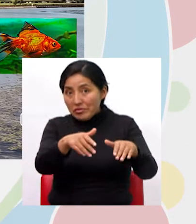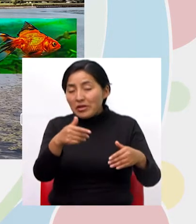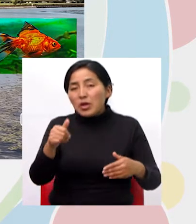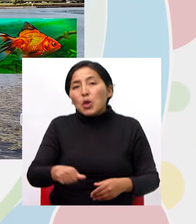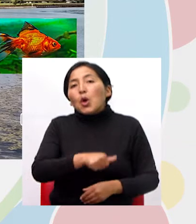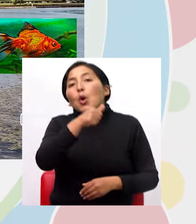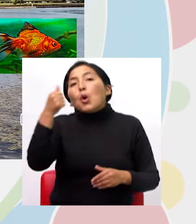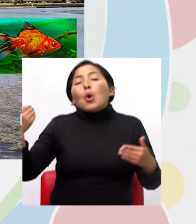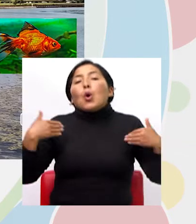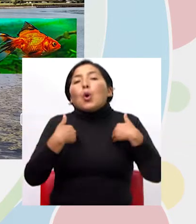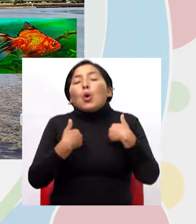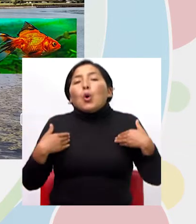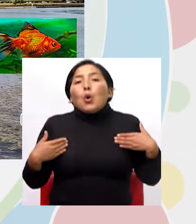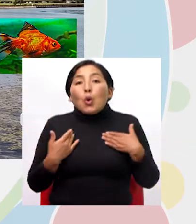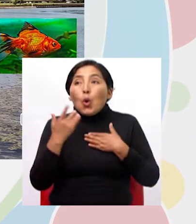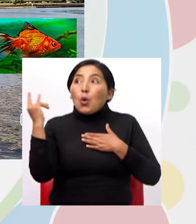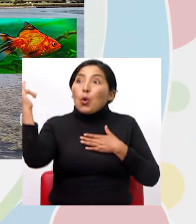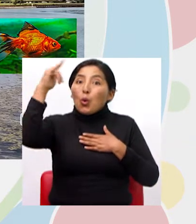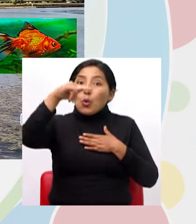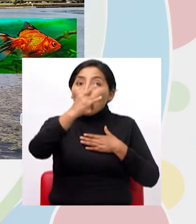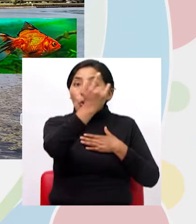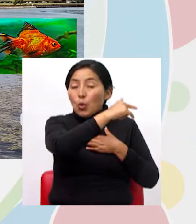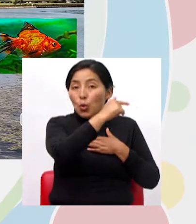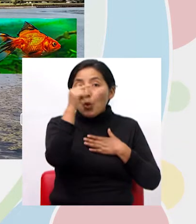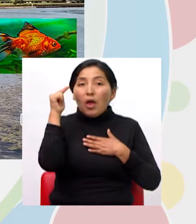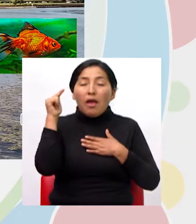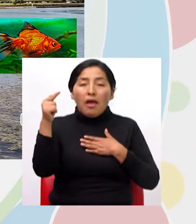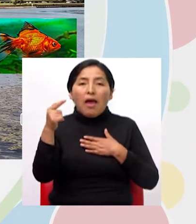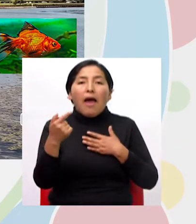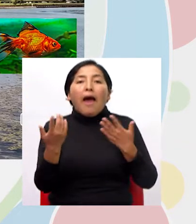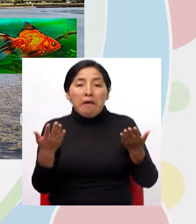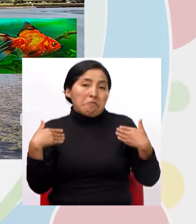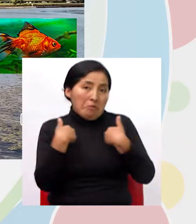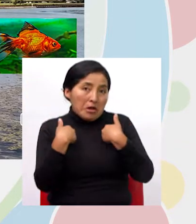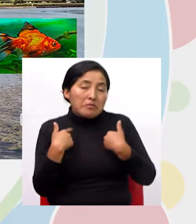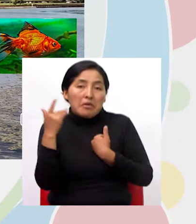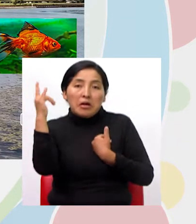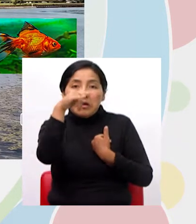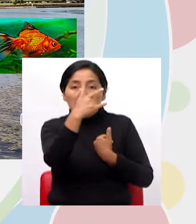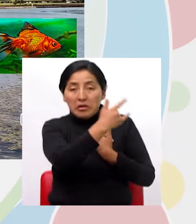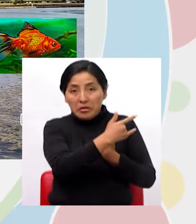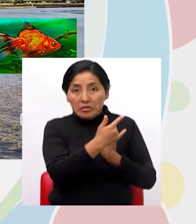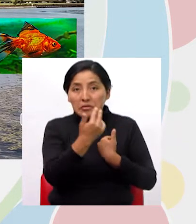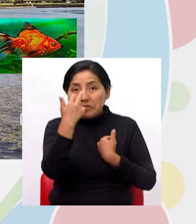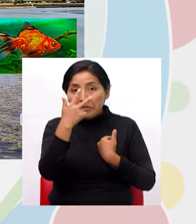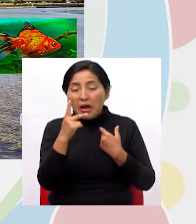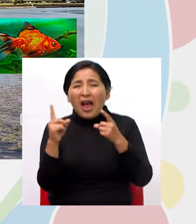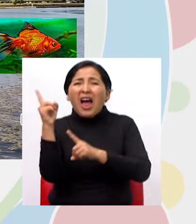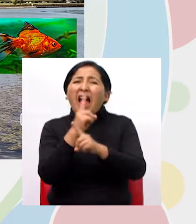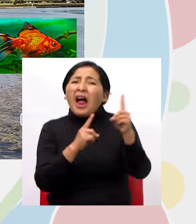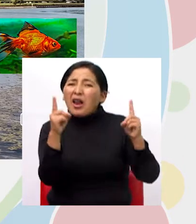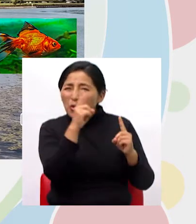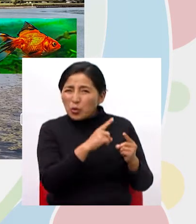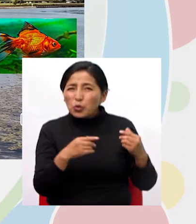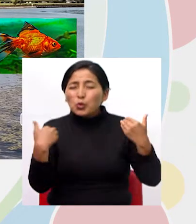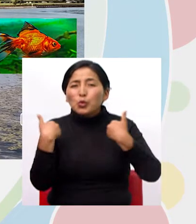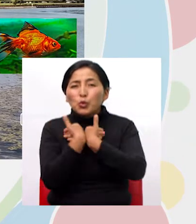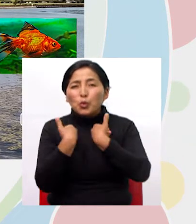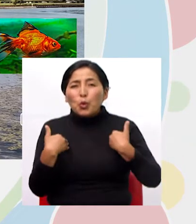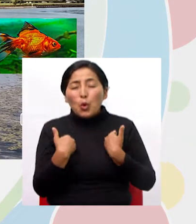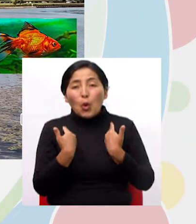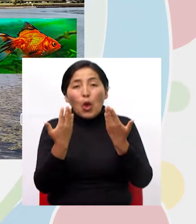animales que viven en el aire, son los animales aéreos y hay algunos animales que son